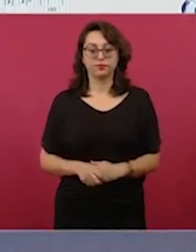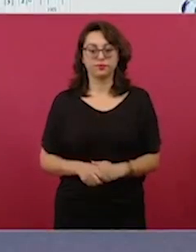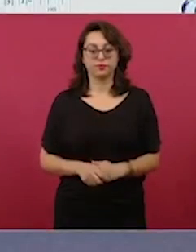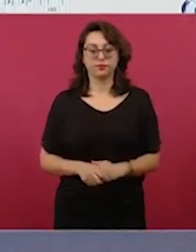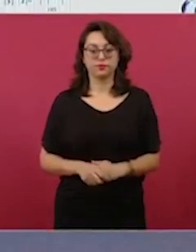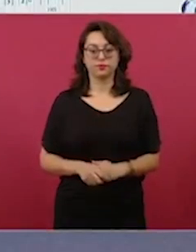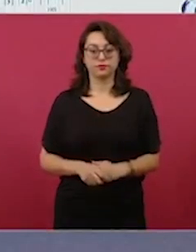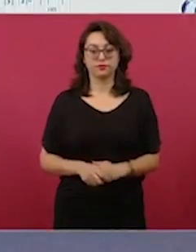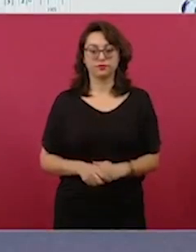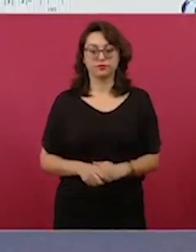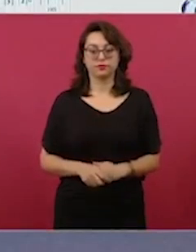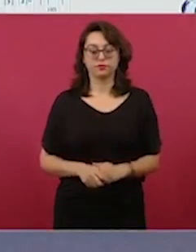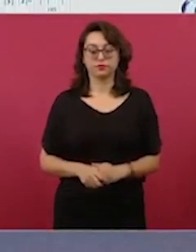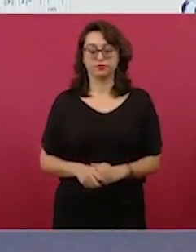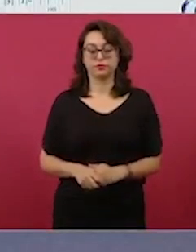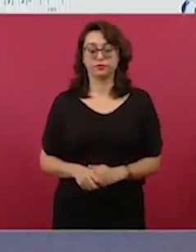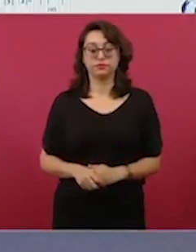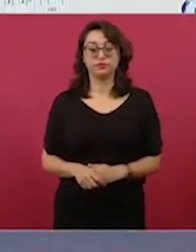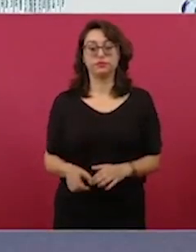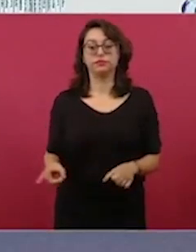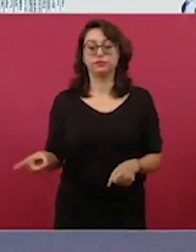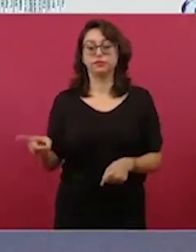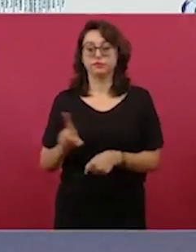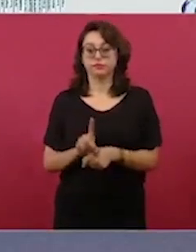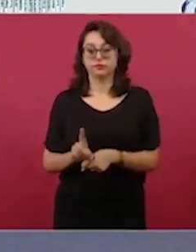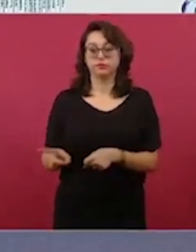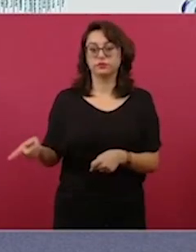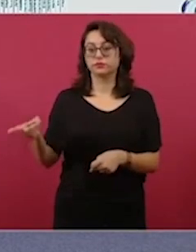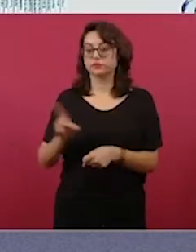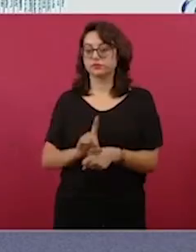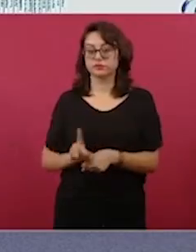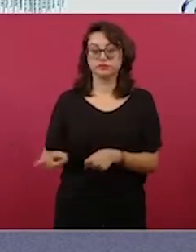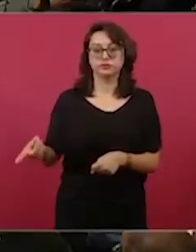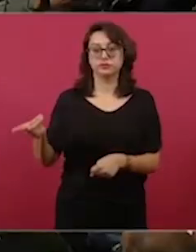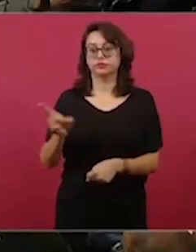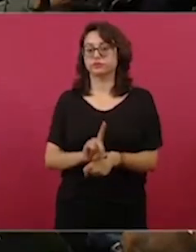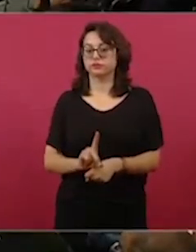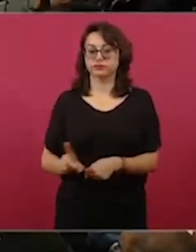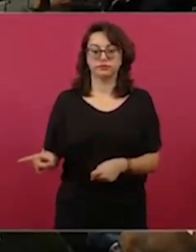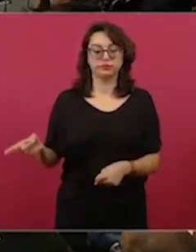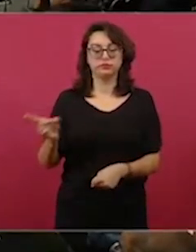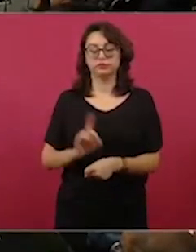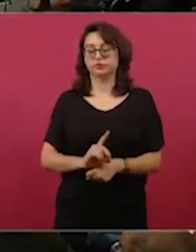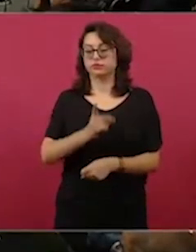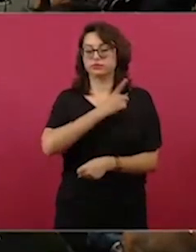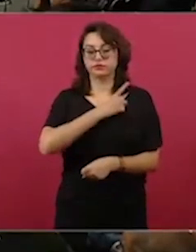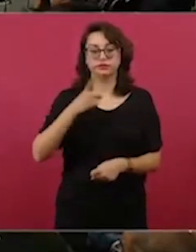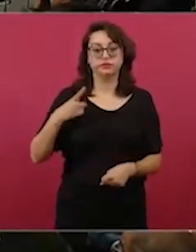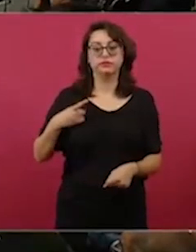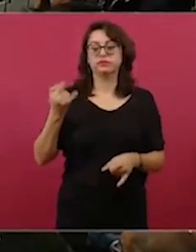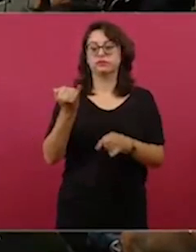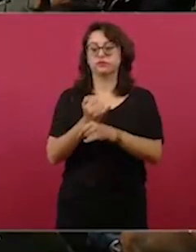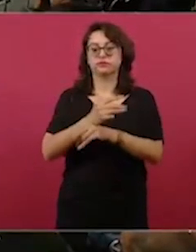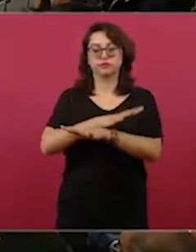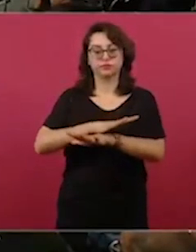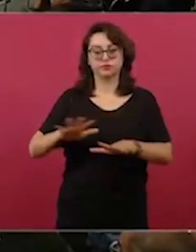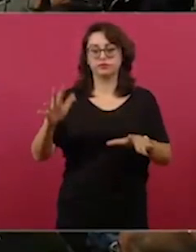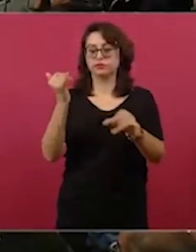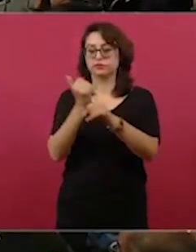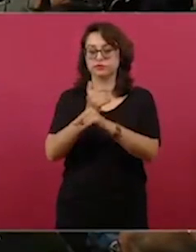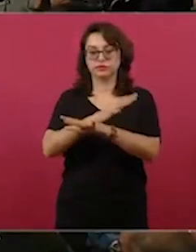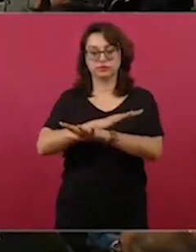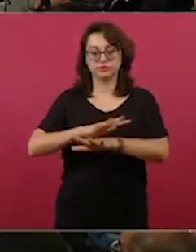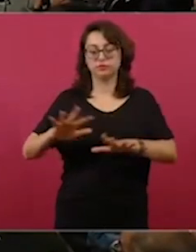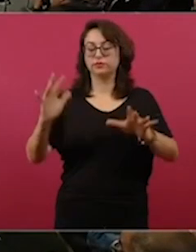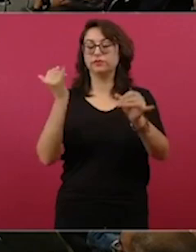Hay que estar informando, informando, informando, informando, porque es